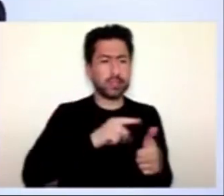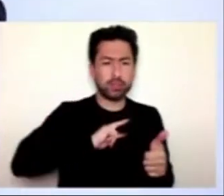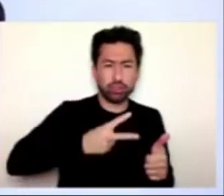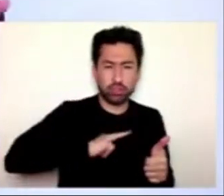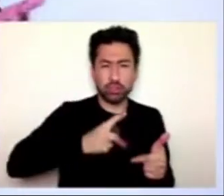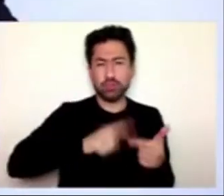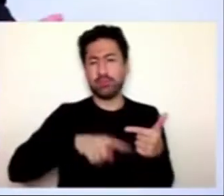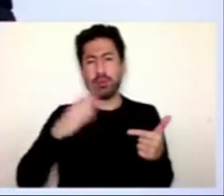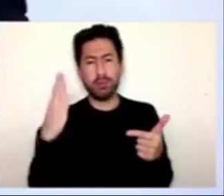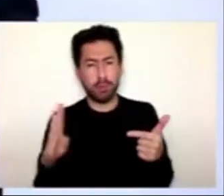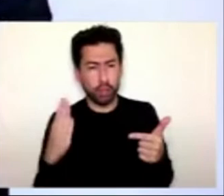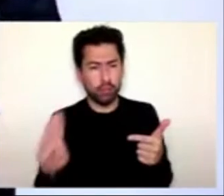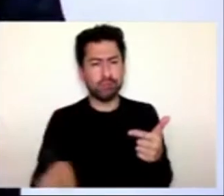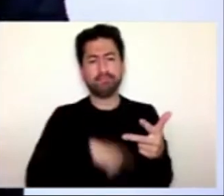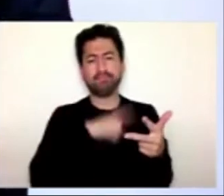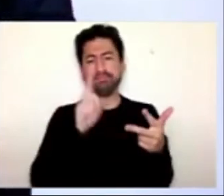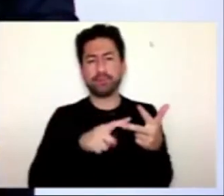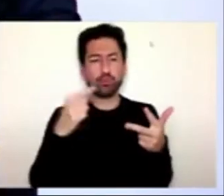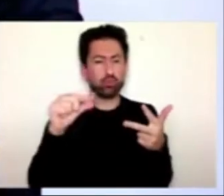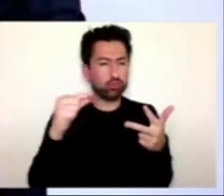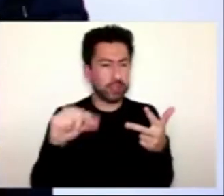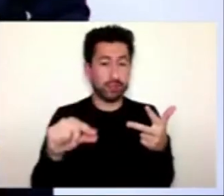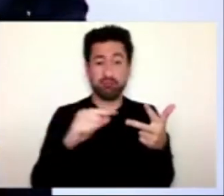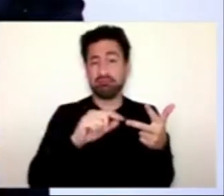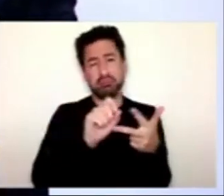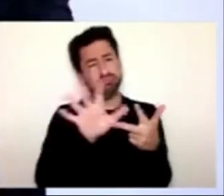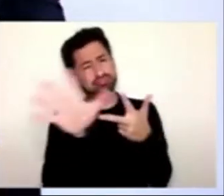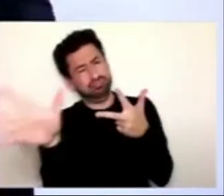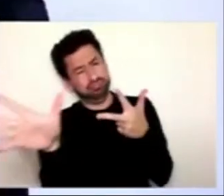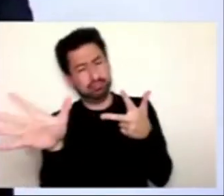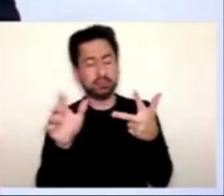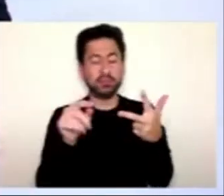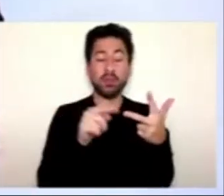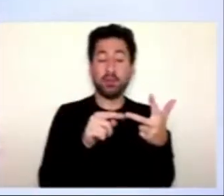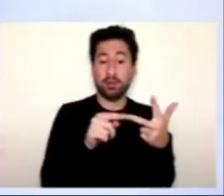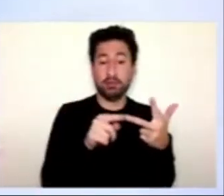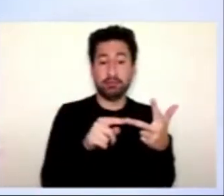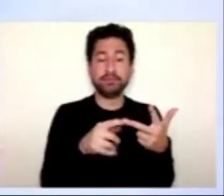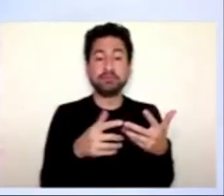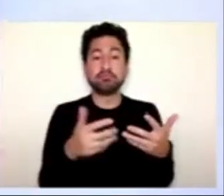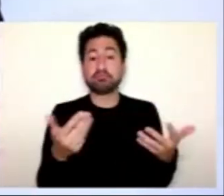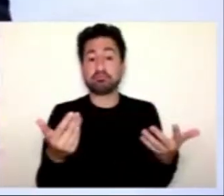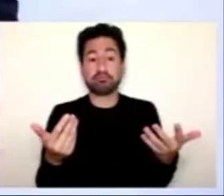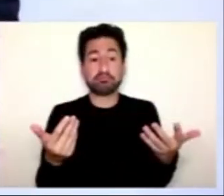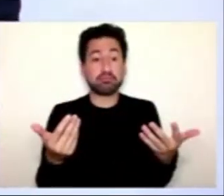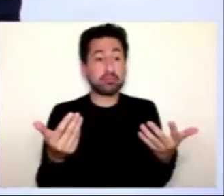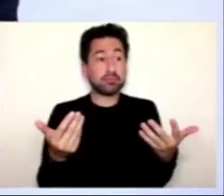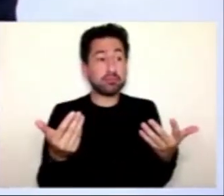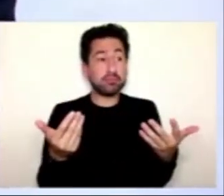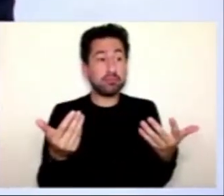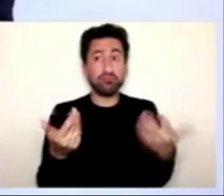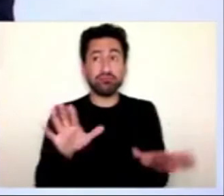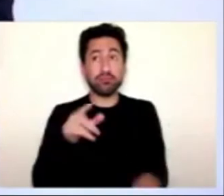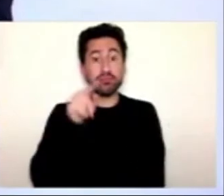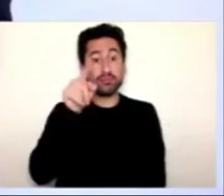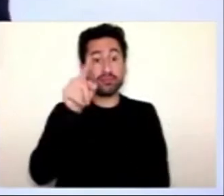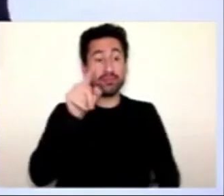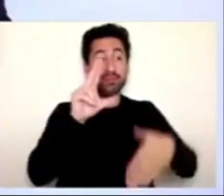verdes en general. De hecho, hemos liderado en América Latina y el Caribe